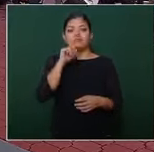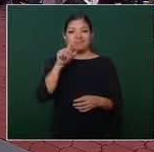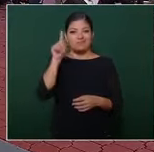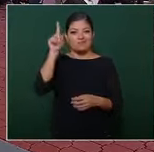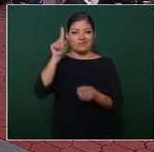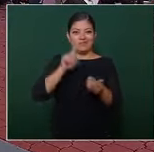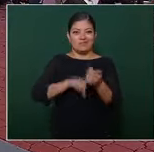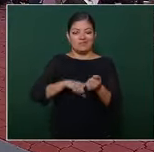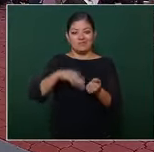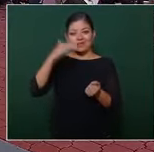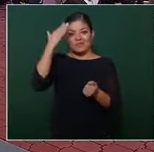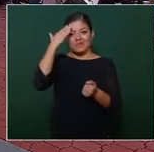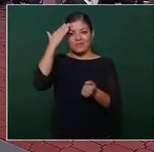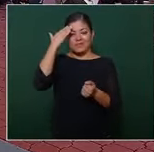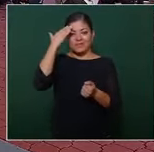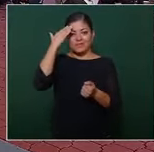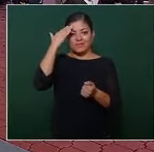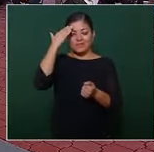fue el primero